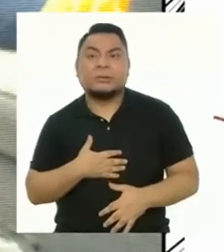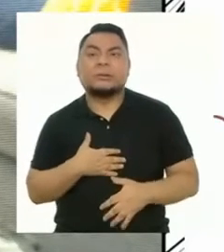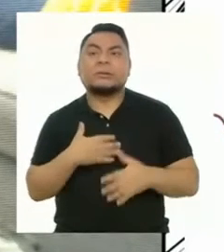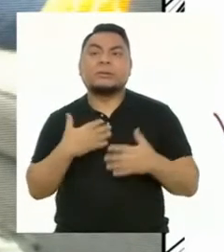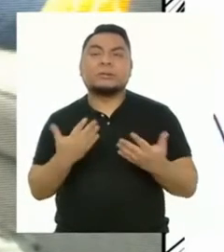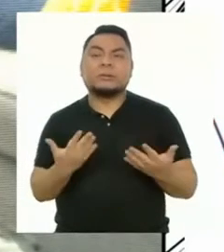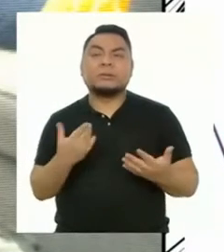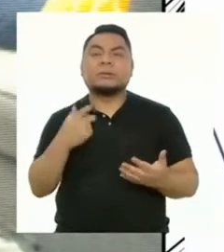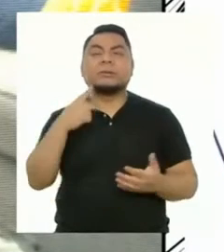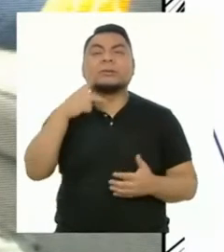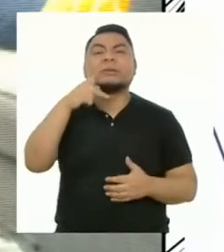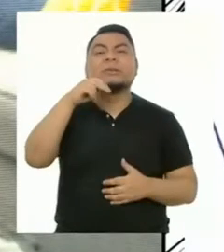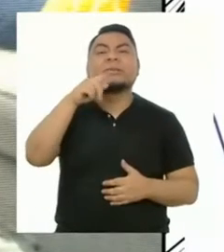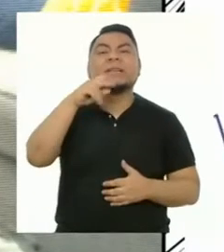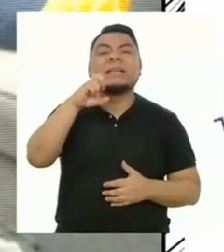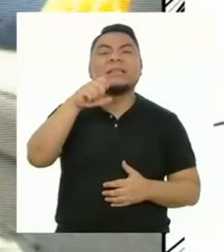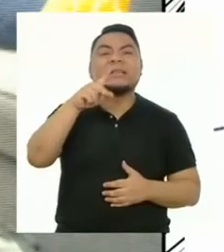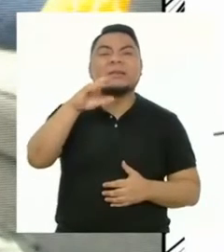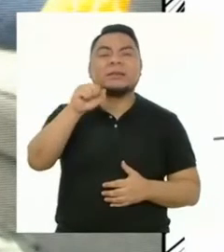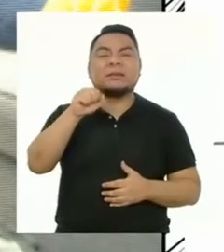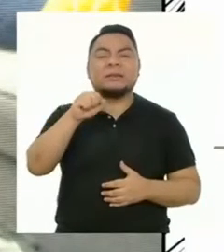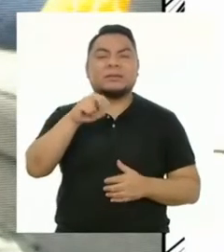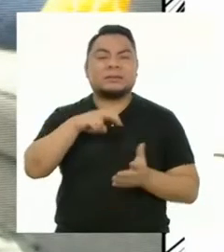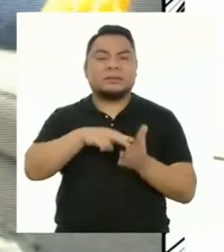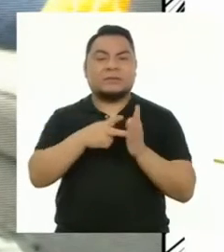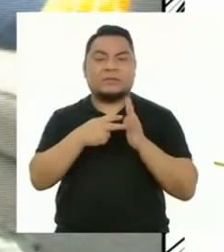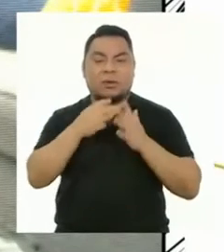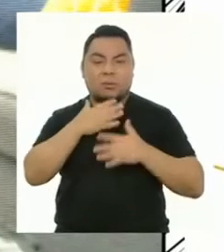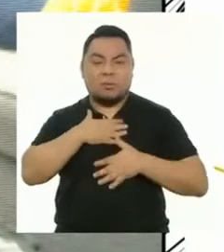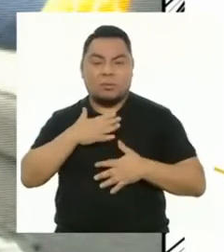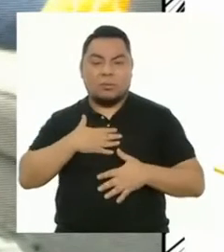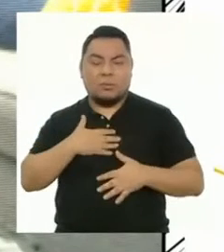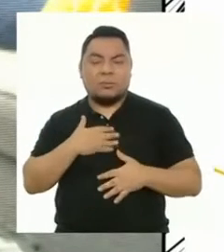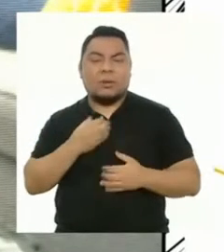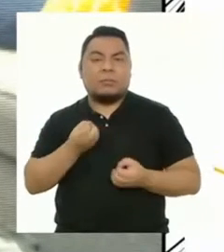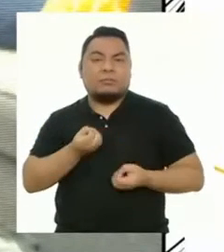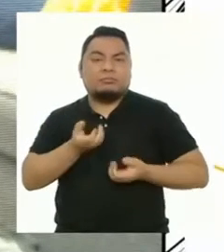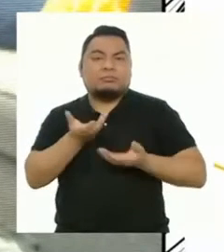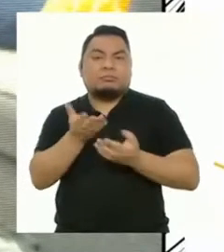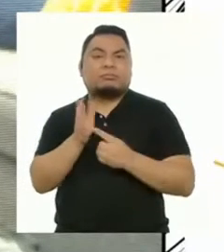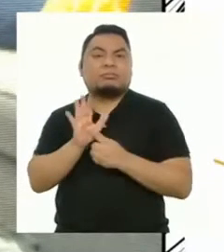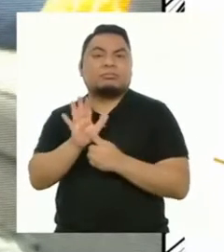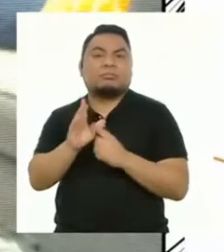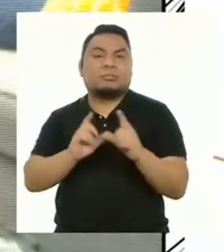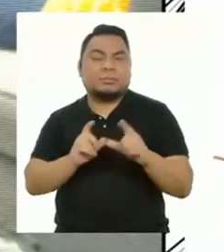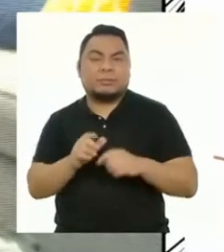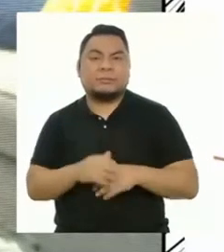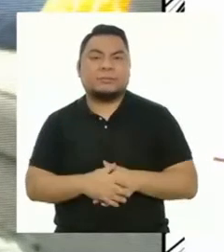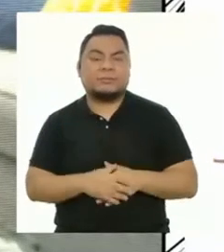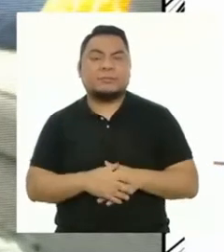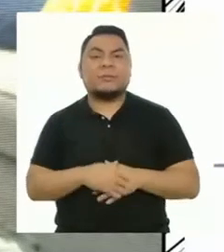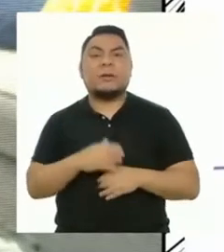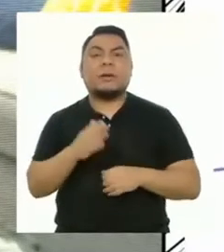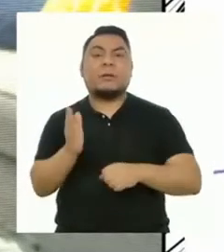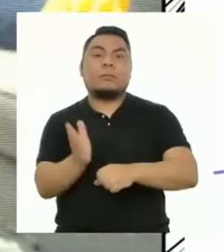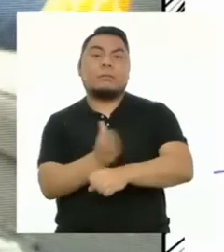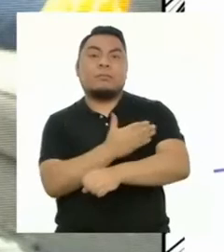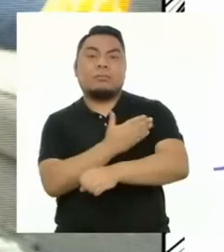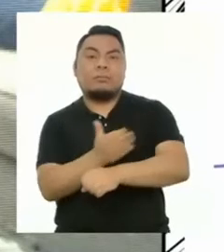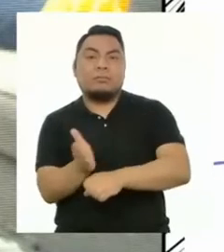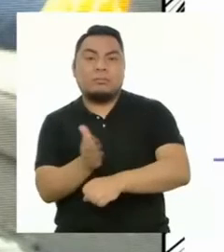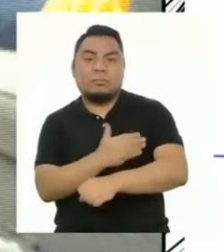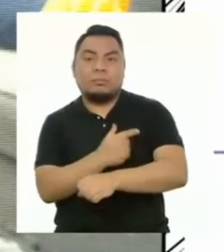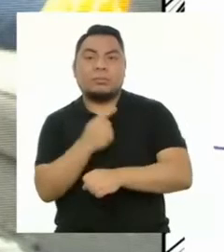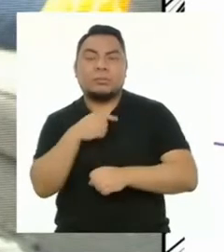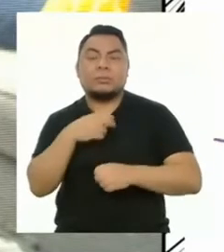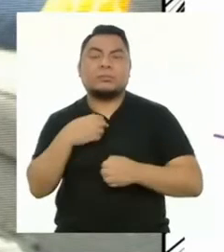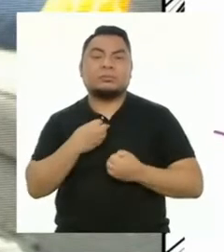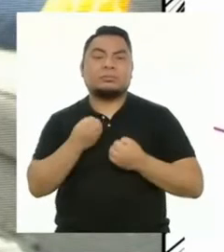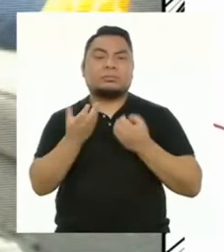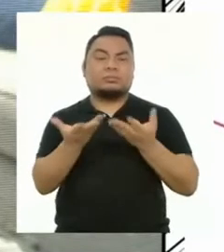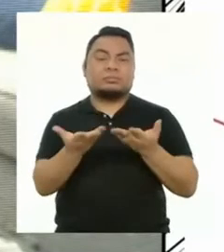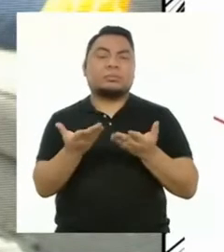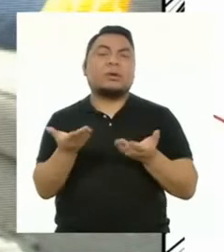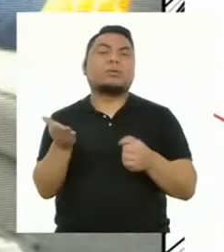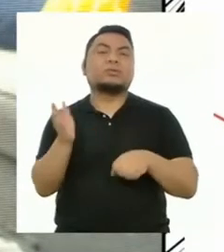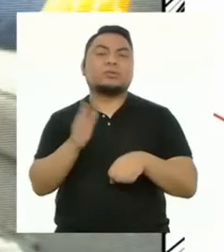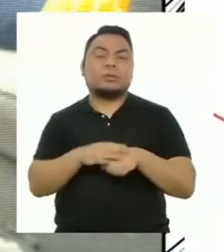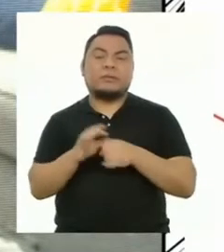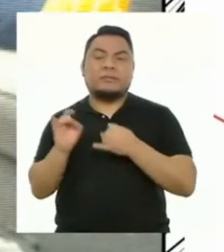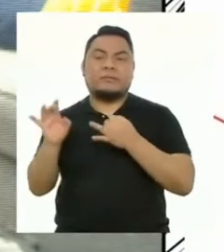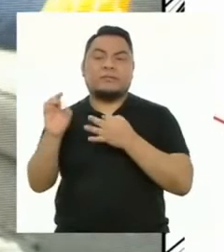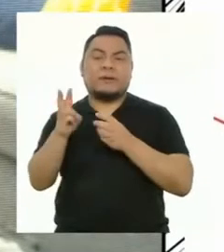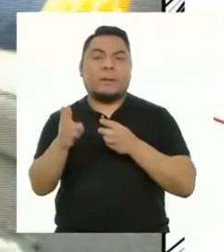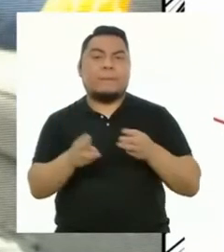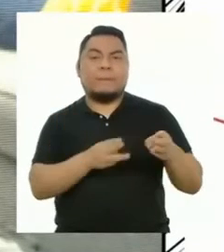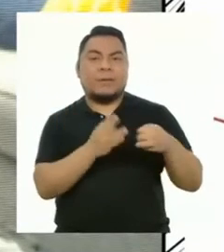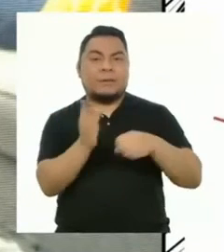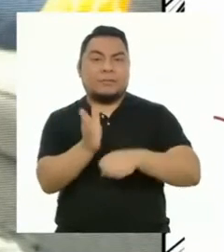consiste en utilizar el cuerpo para expresarse. La musical, percibir y expresarse a través